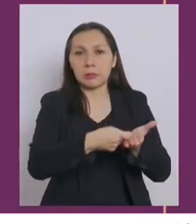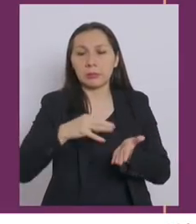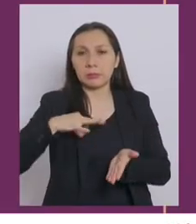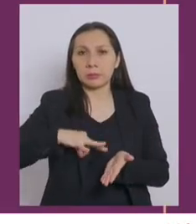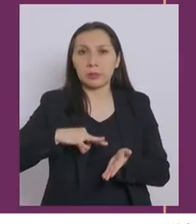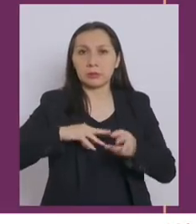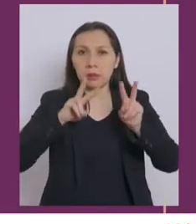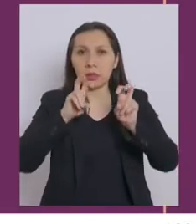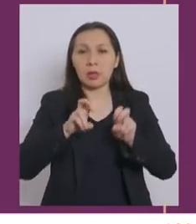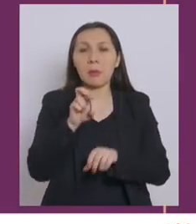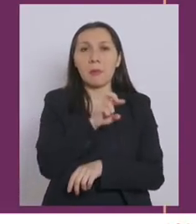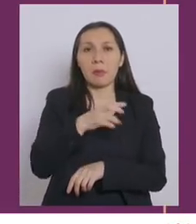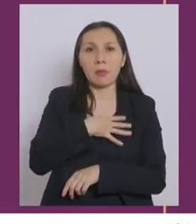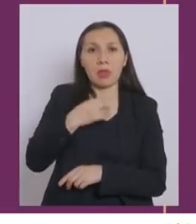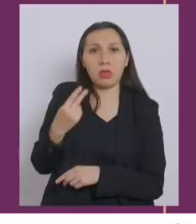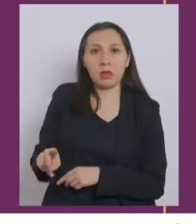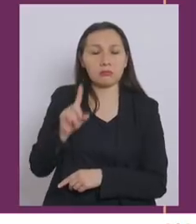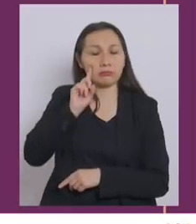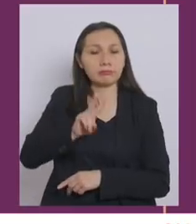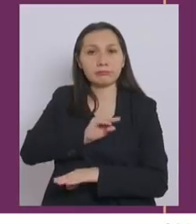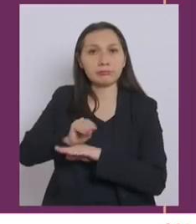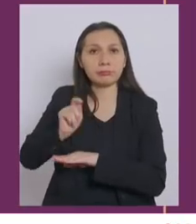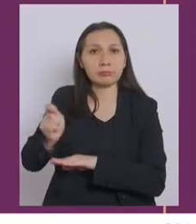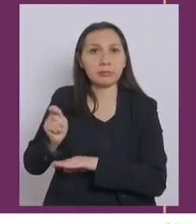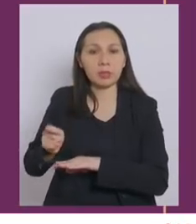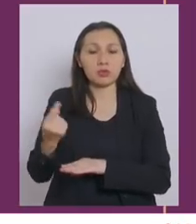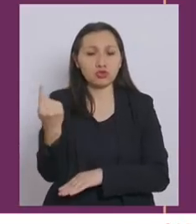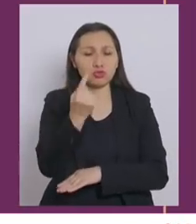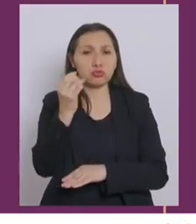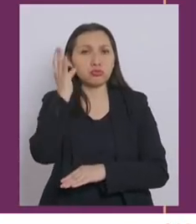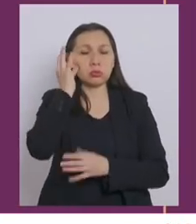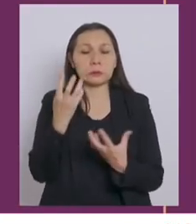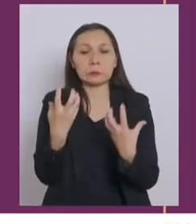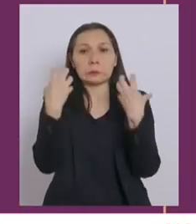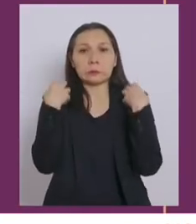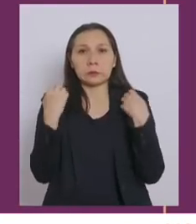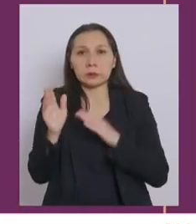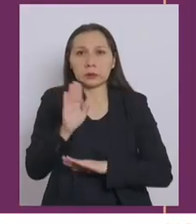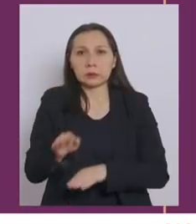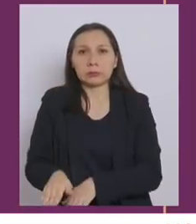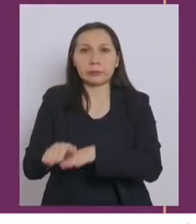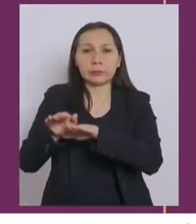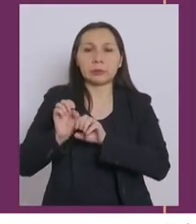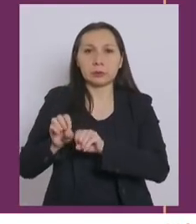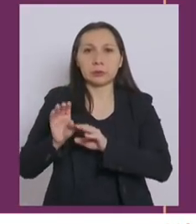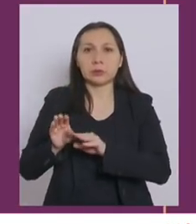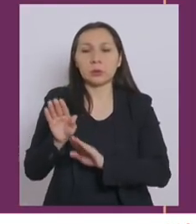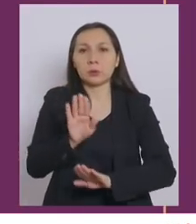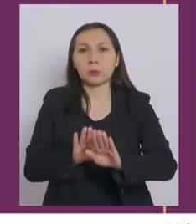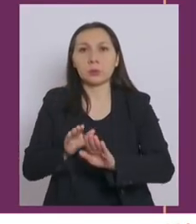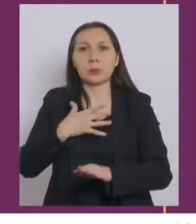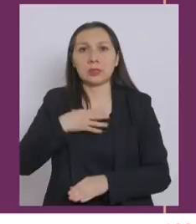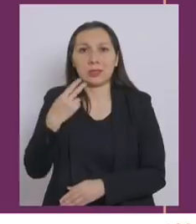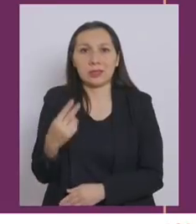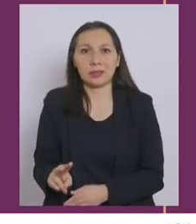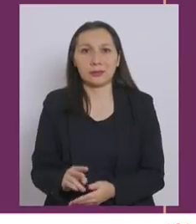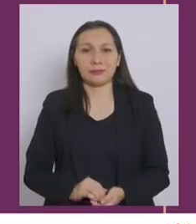por parte de los padres de sus hijos. Y tienen que enfrentar solas la crianza, la formación de sus hijos.